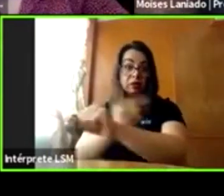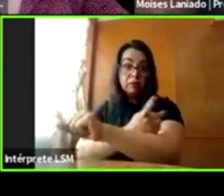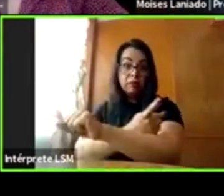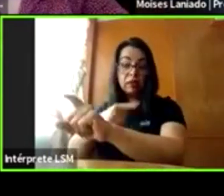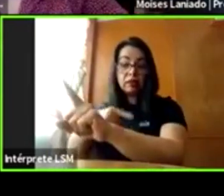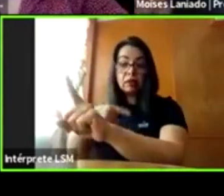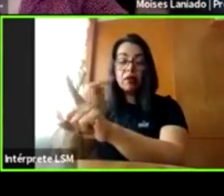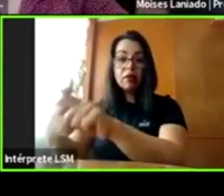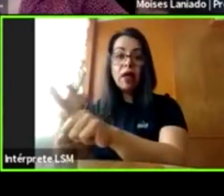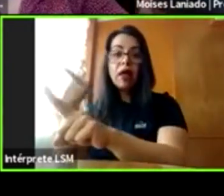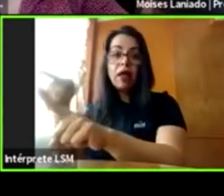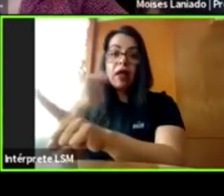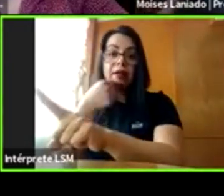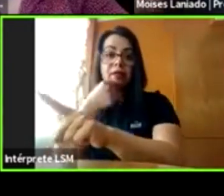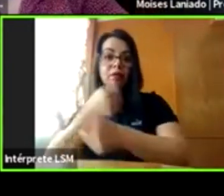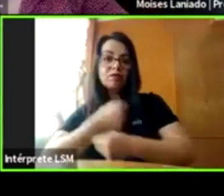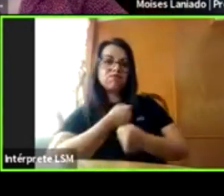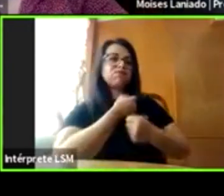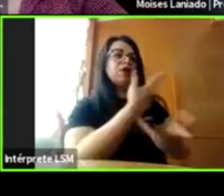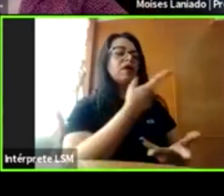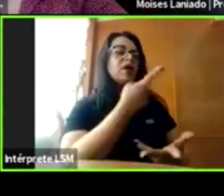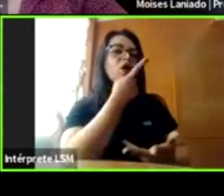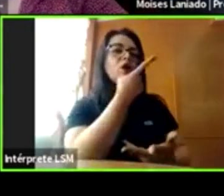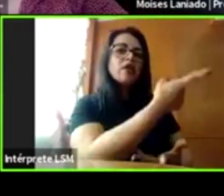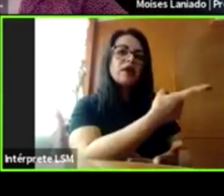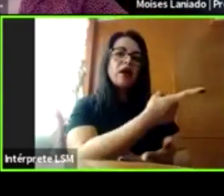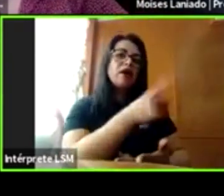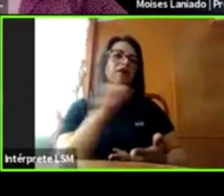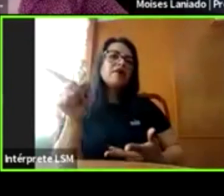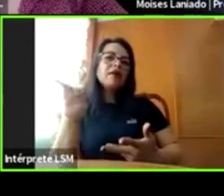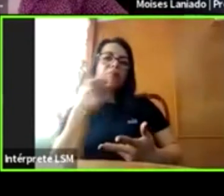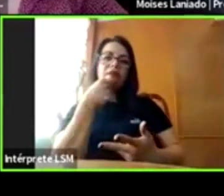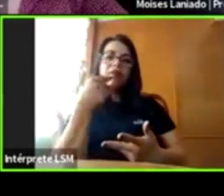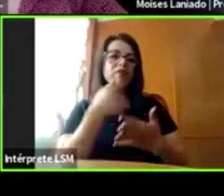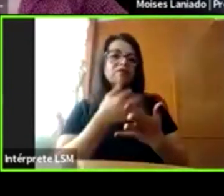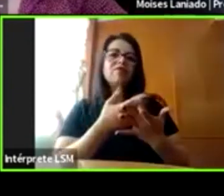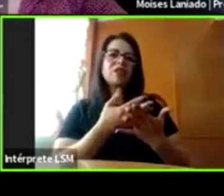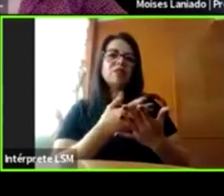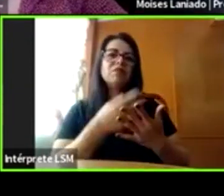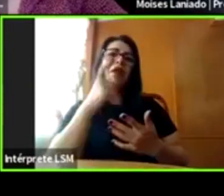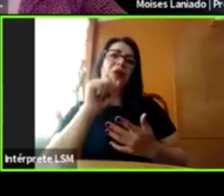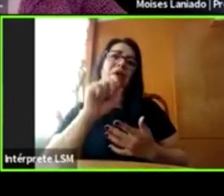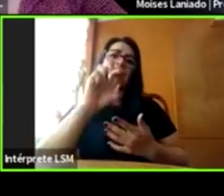lo hable inmediatamente y no espere 30 años para hablar de eso una vez que ya maduró.